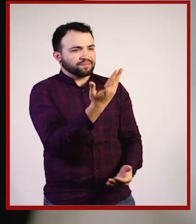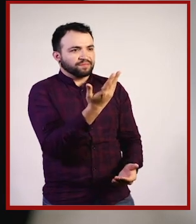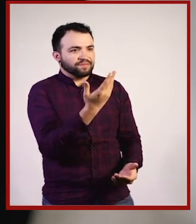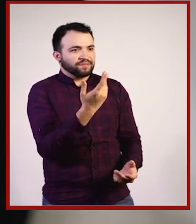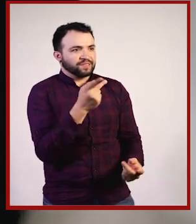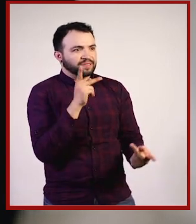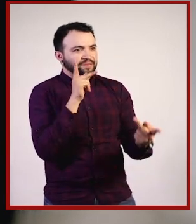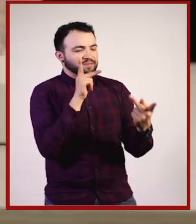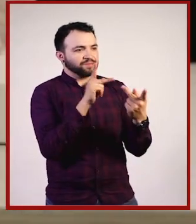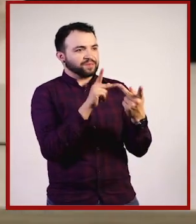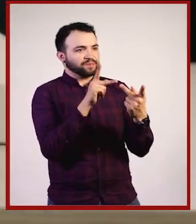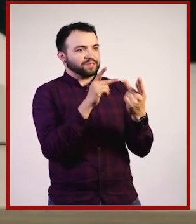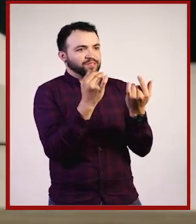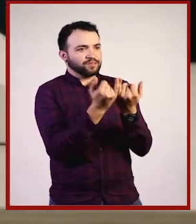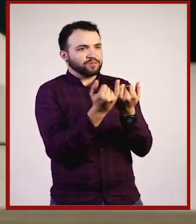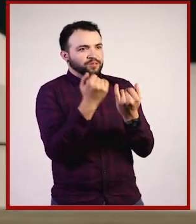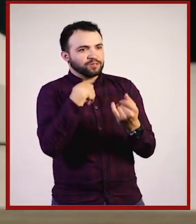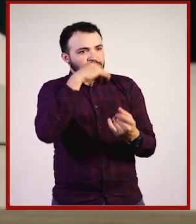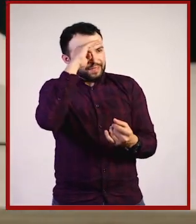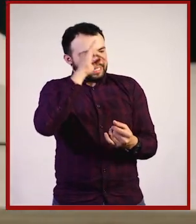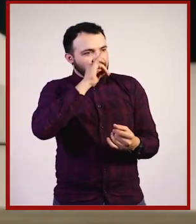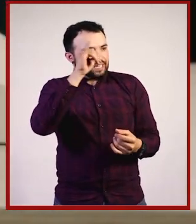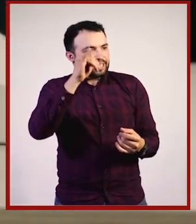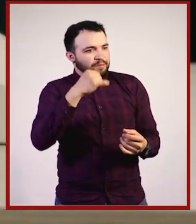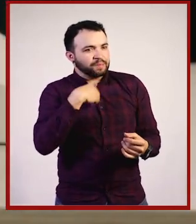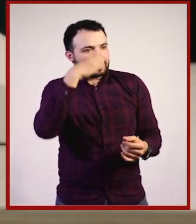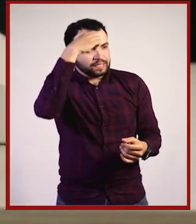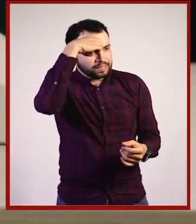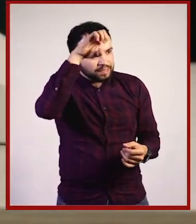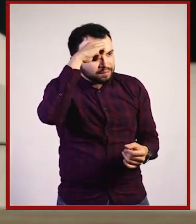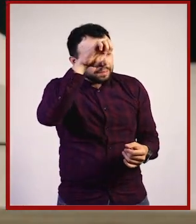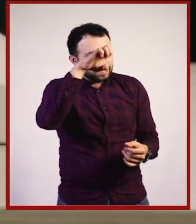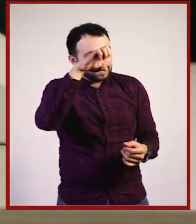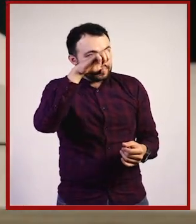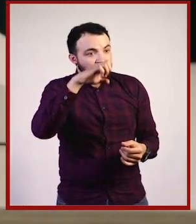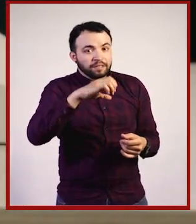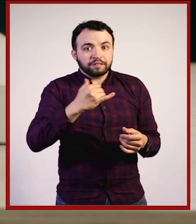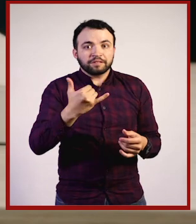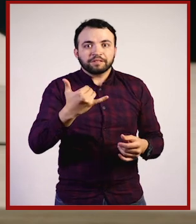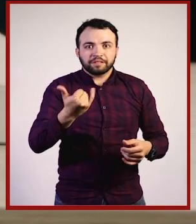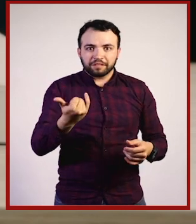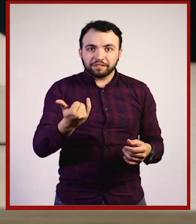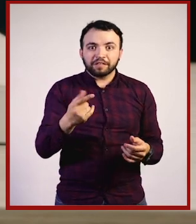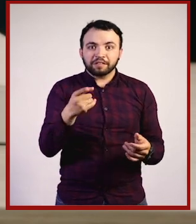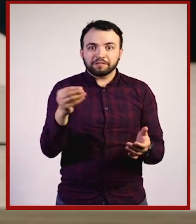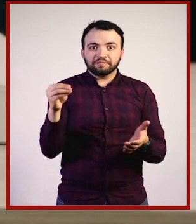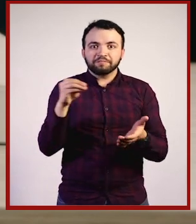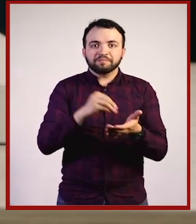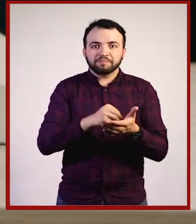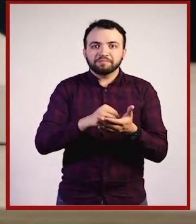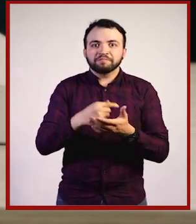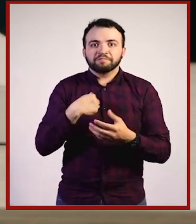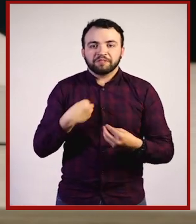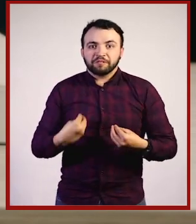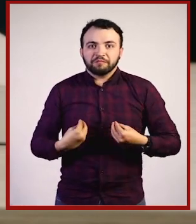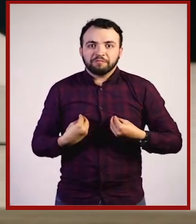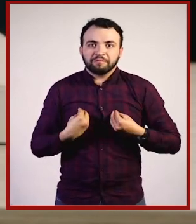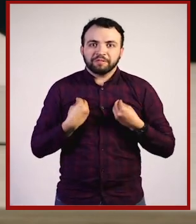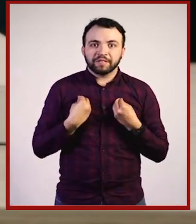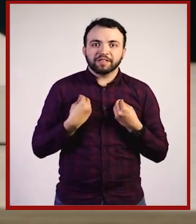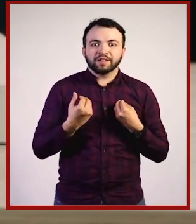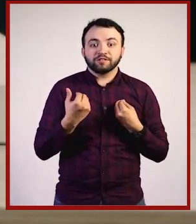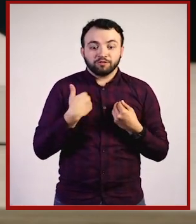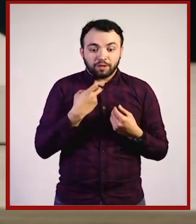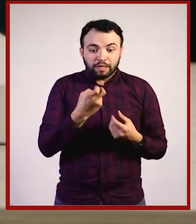tenía que ver con mi experiencia, con mis problemas personales, se convirtió ya en parte de mi vida. Decidí a partir de entonces seguir